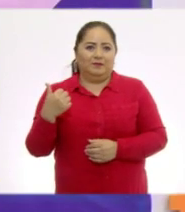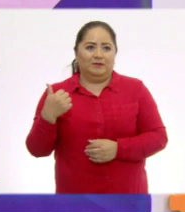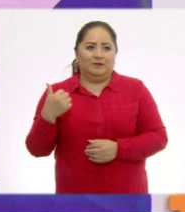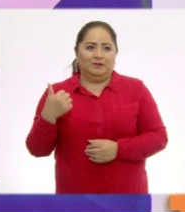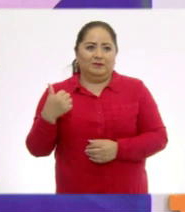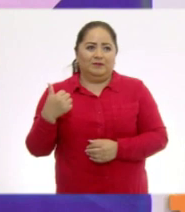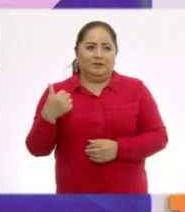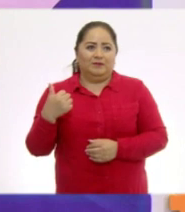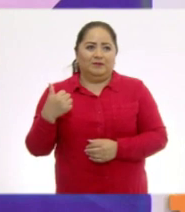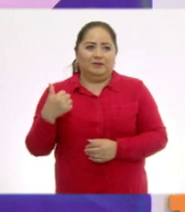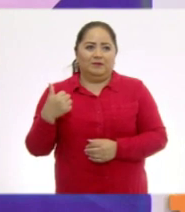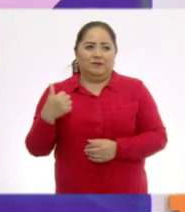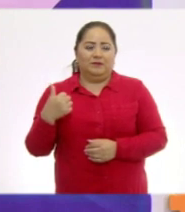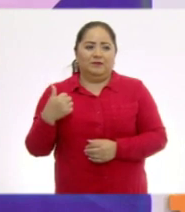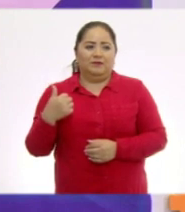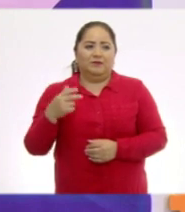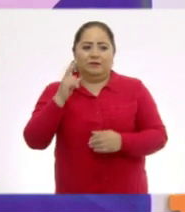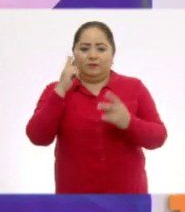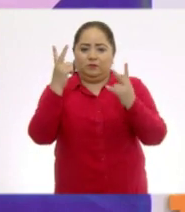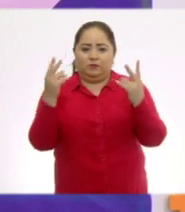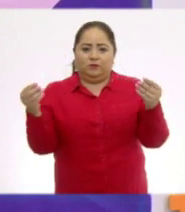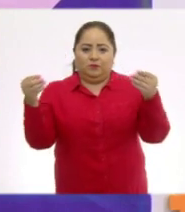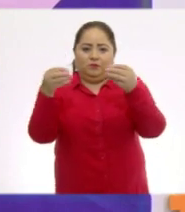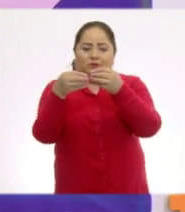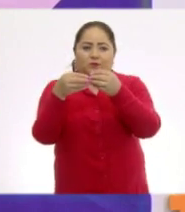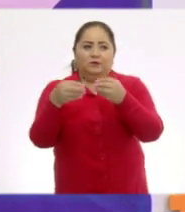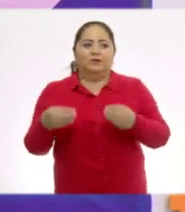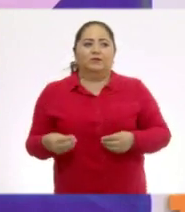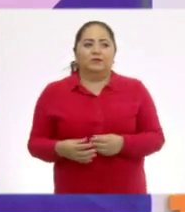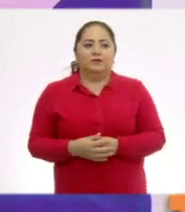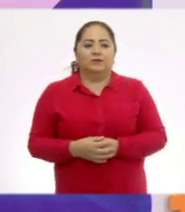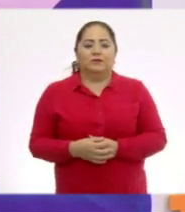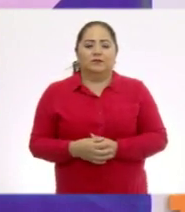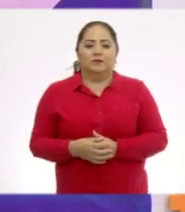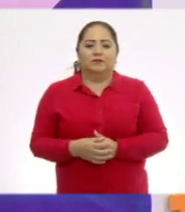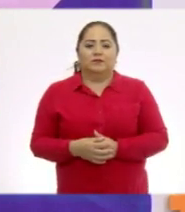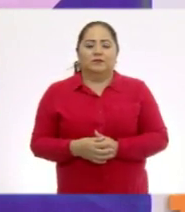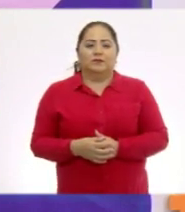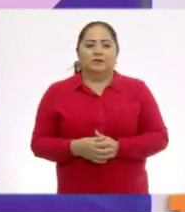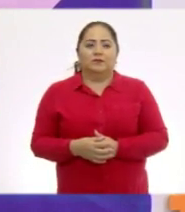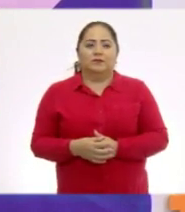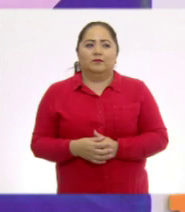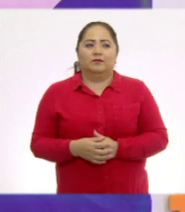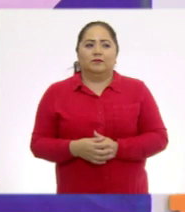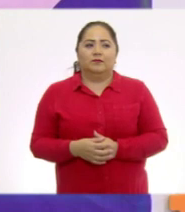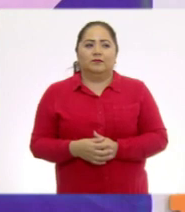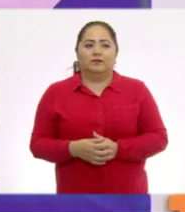ver. Y ahora vamos a juntar esos dos triángulos. Vamos a pegarlos.